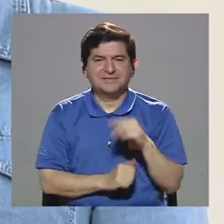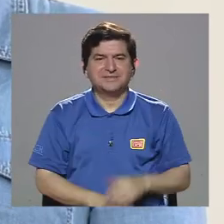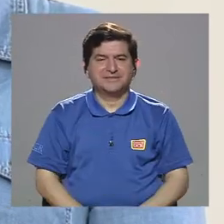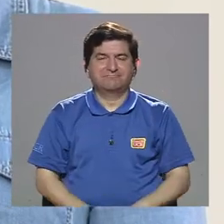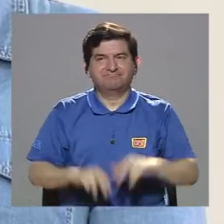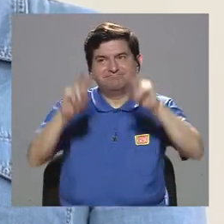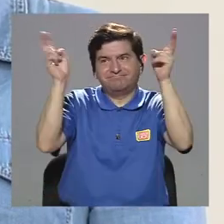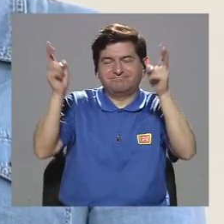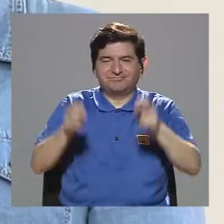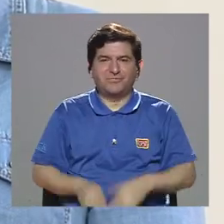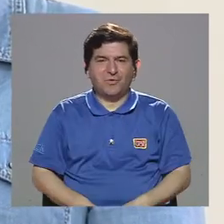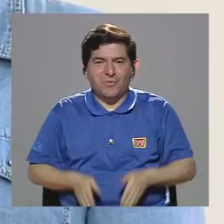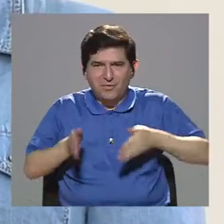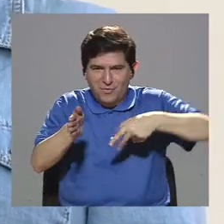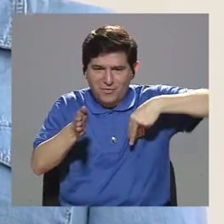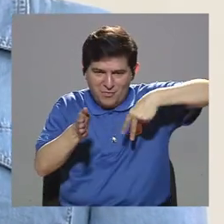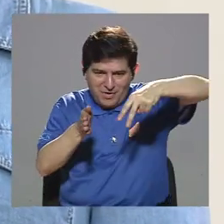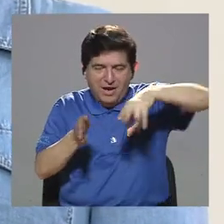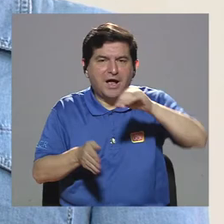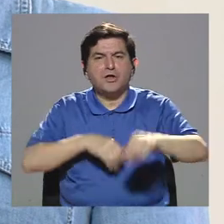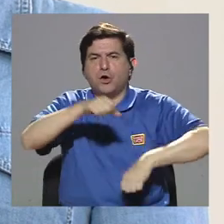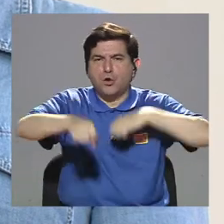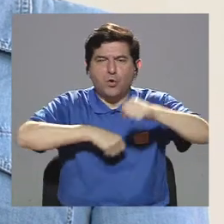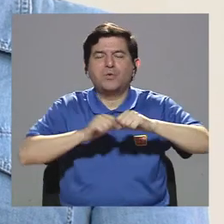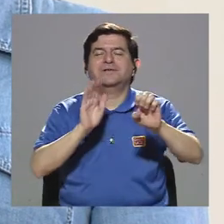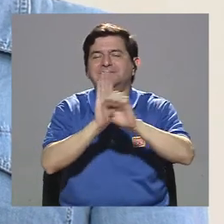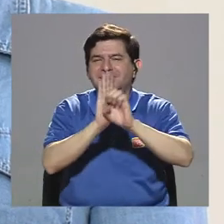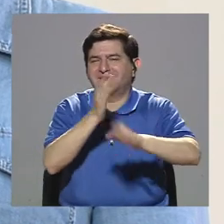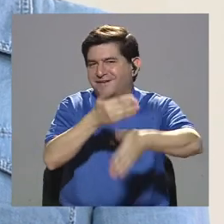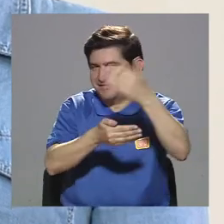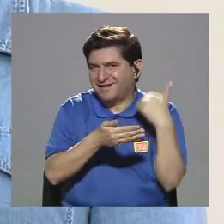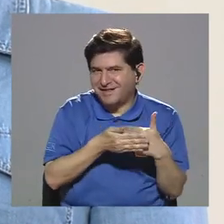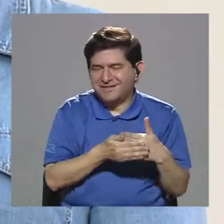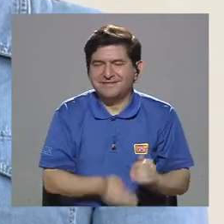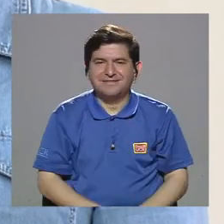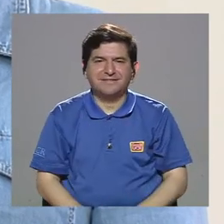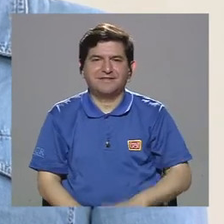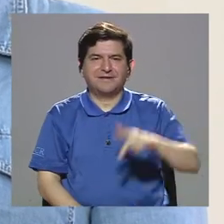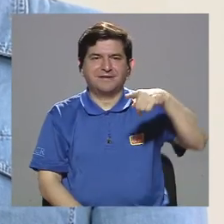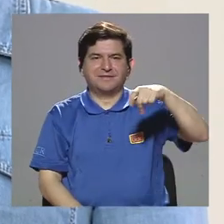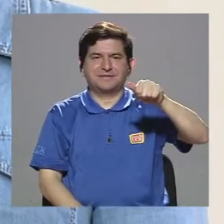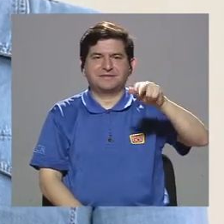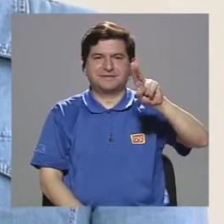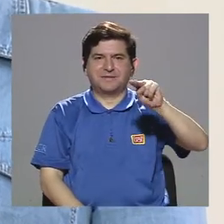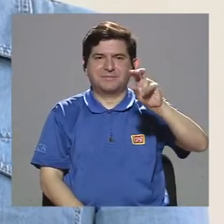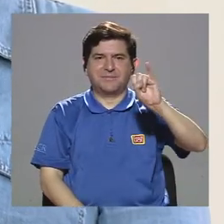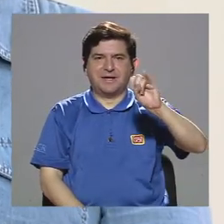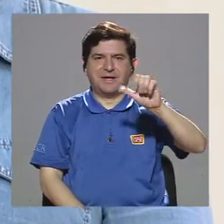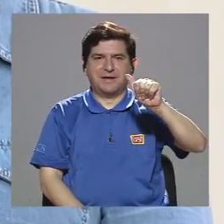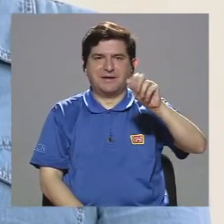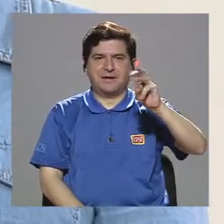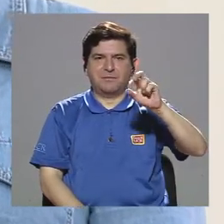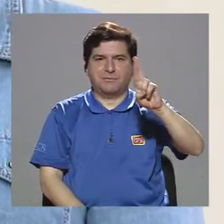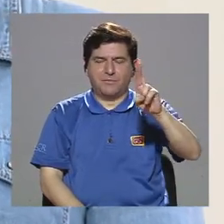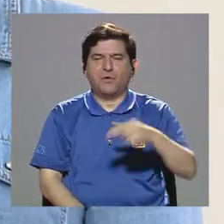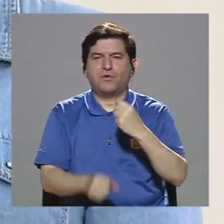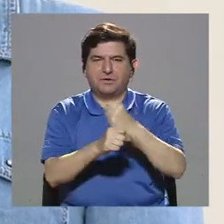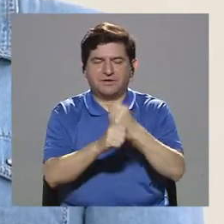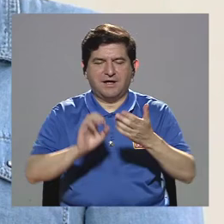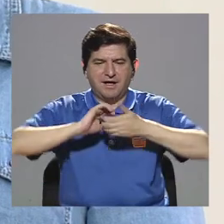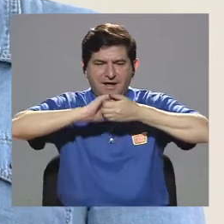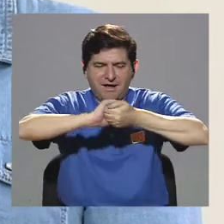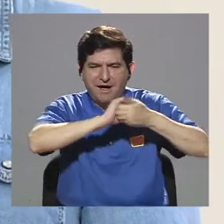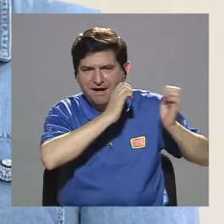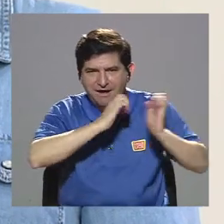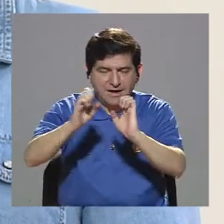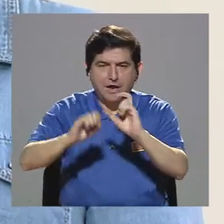el ejemplo que hablábamos de las bicicletas precisamente Pan y Amor está en eso trabajando con aliados estratégicos